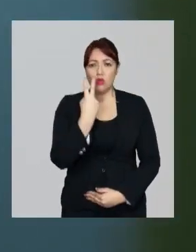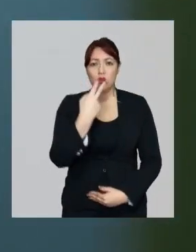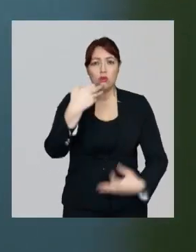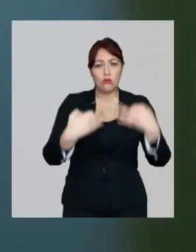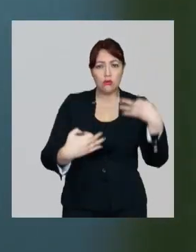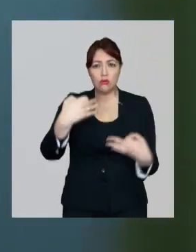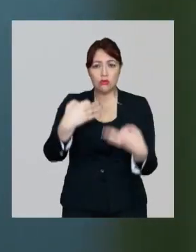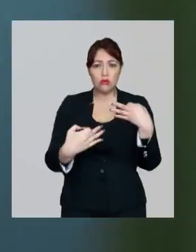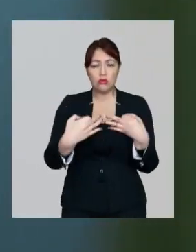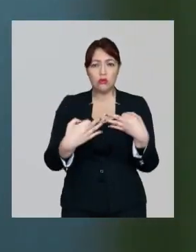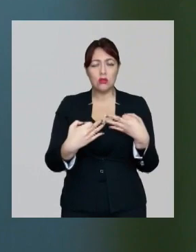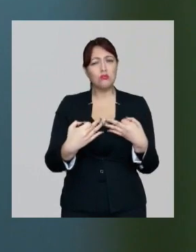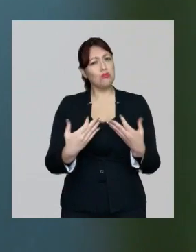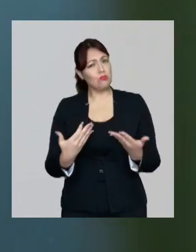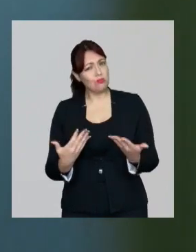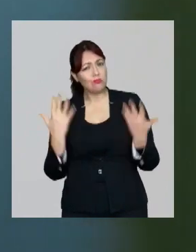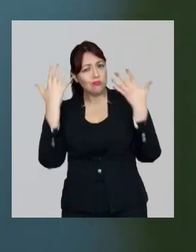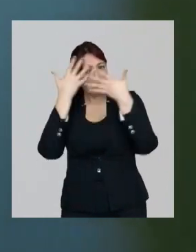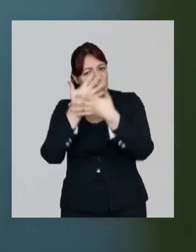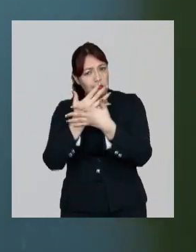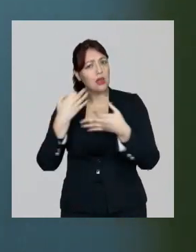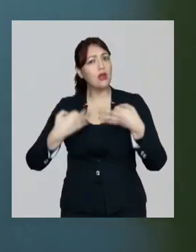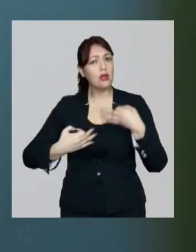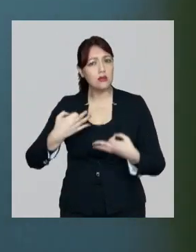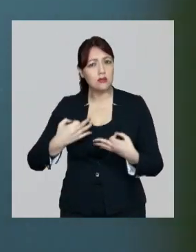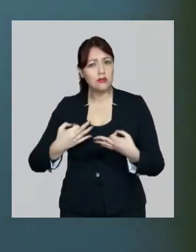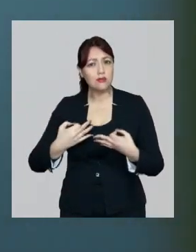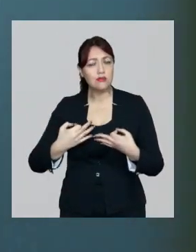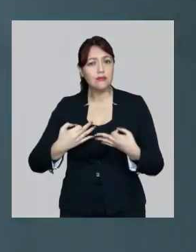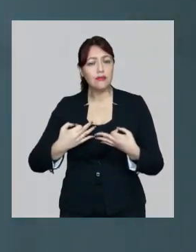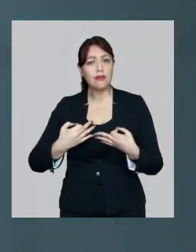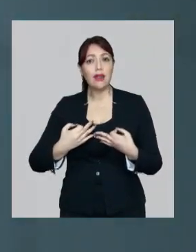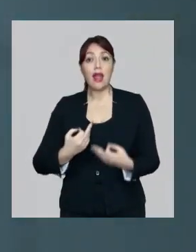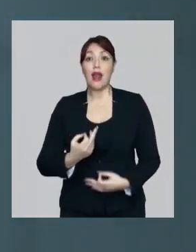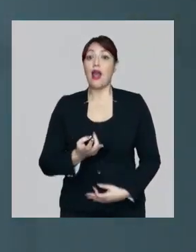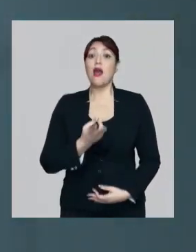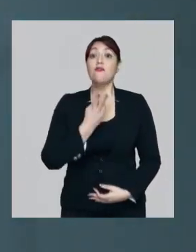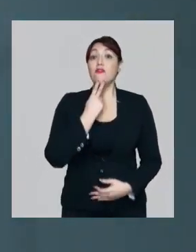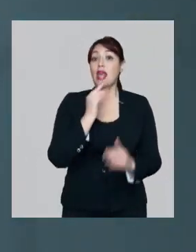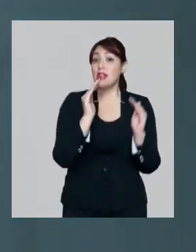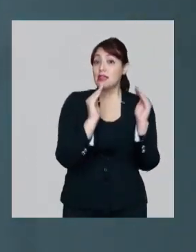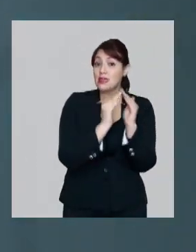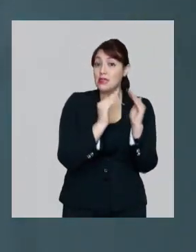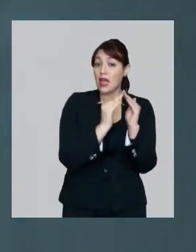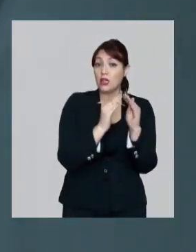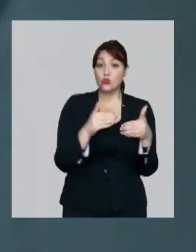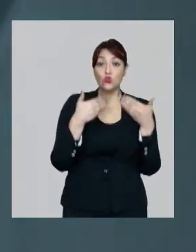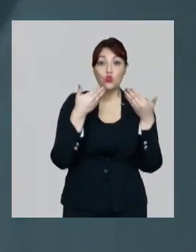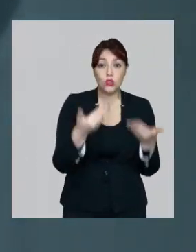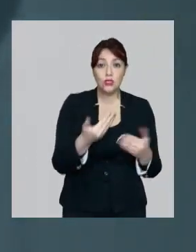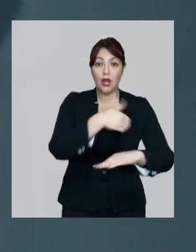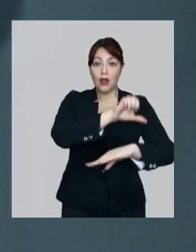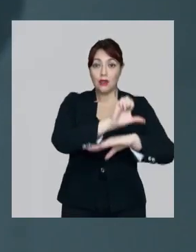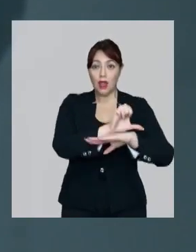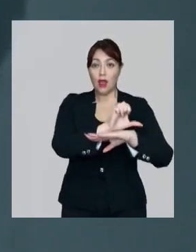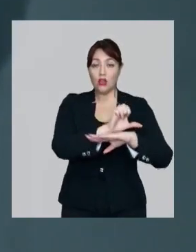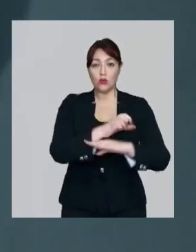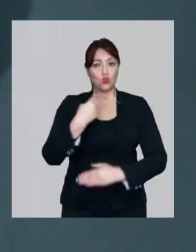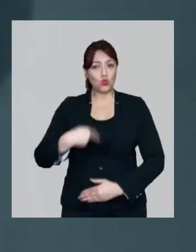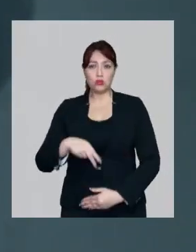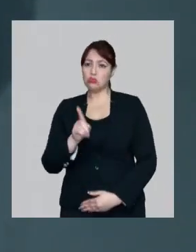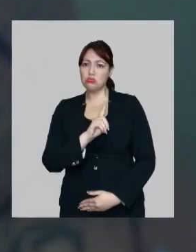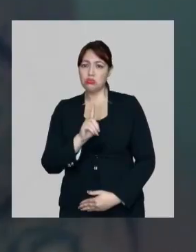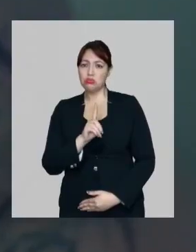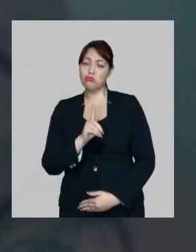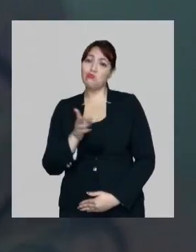justicia si se supone que la justicia es ciega? Si la vivienda que te da el Estado no puede ser tuya, murió el sueño en la casa